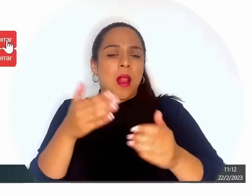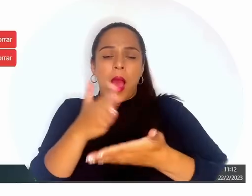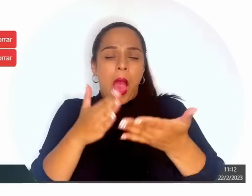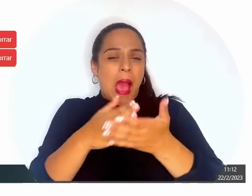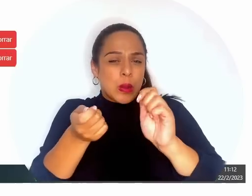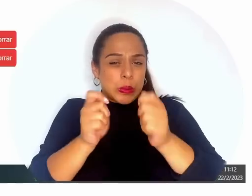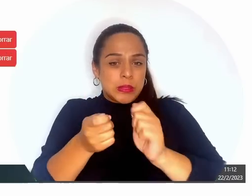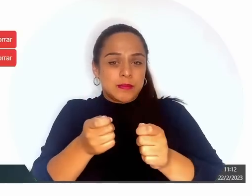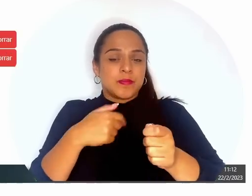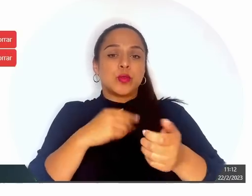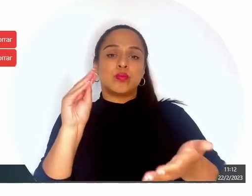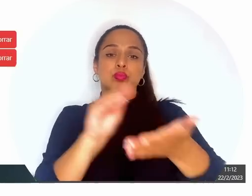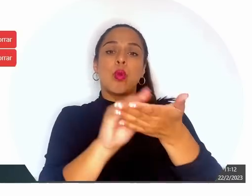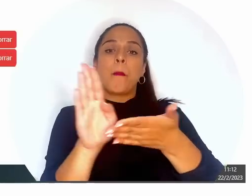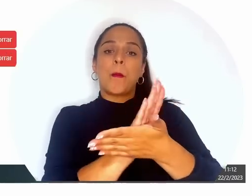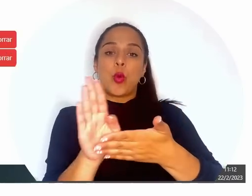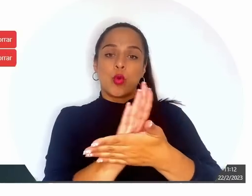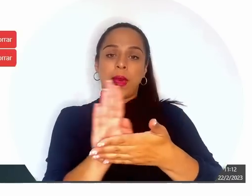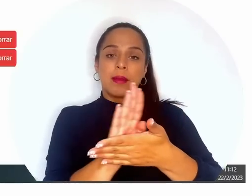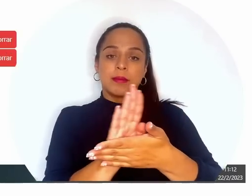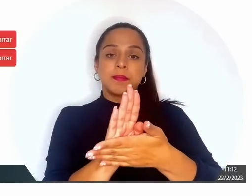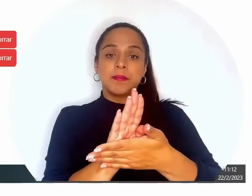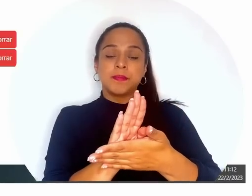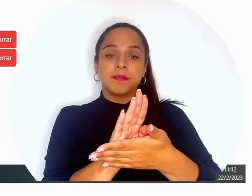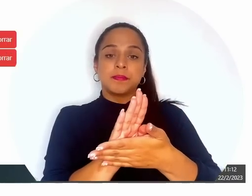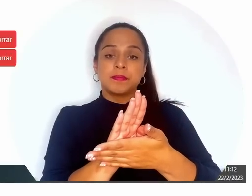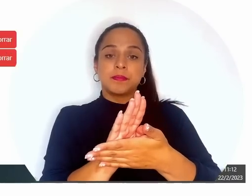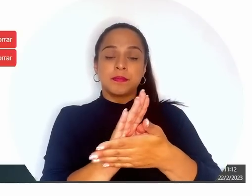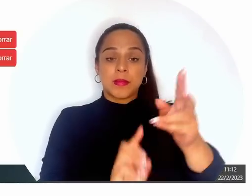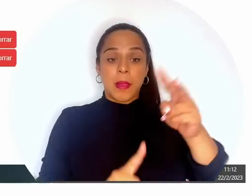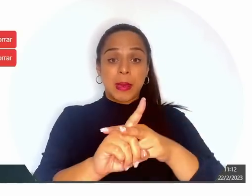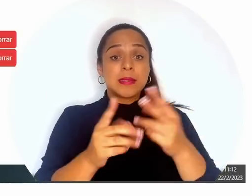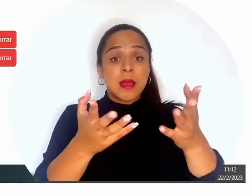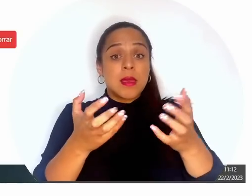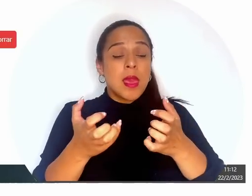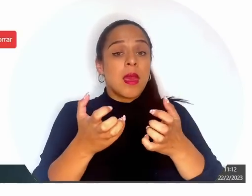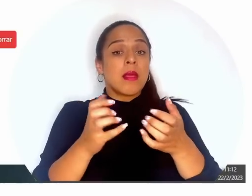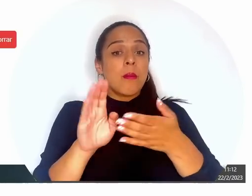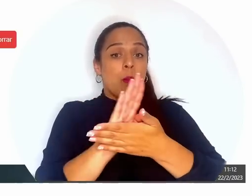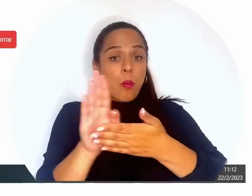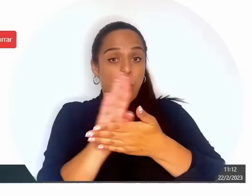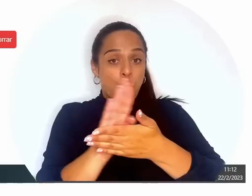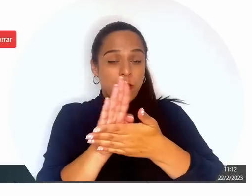Nos aparece que si queremos desear borrar el registro, le damos a aceptar.